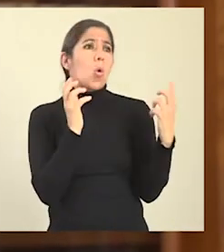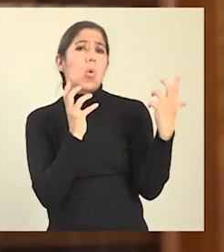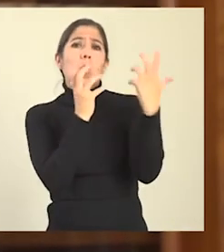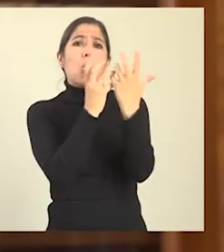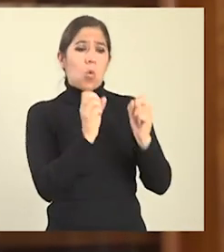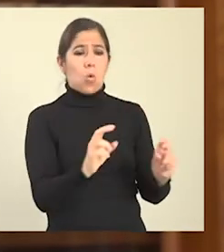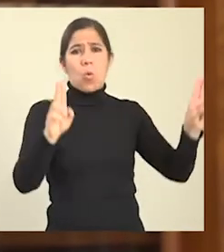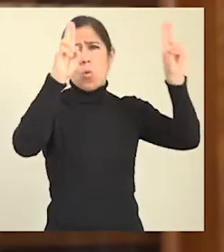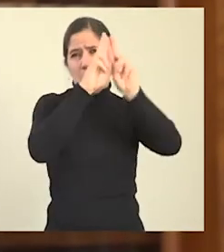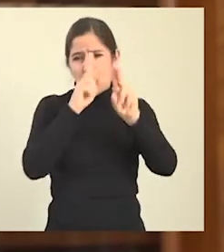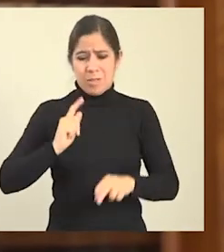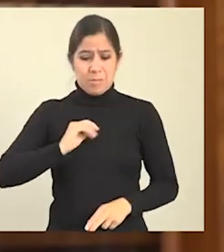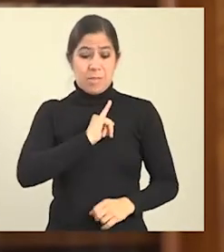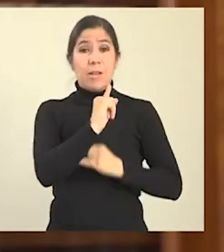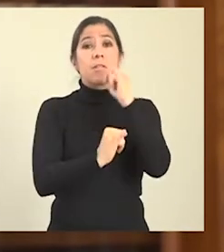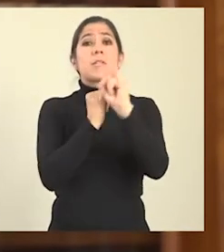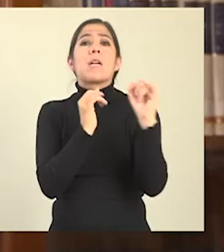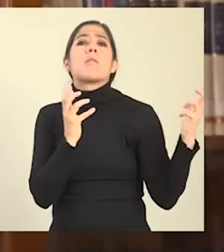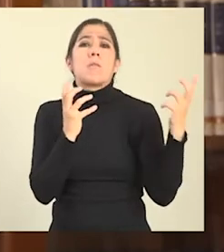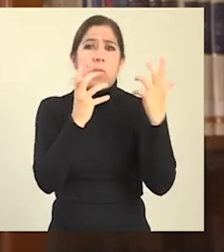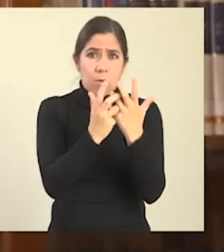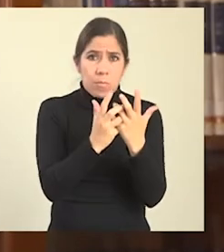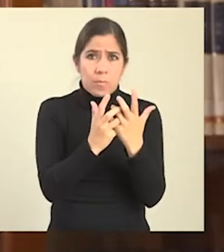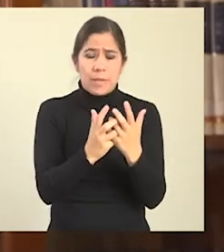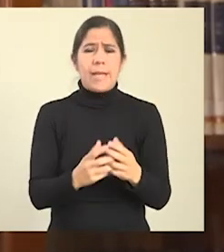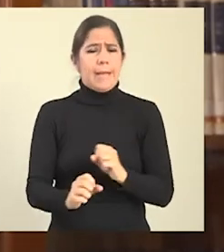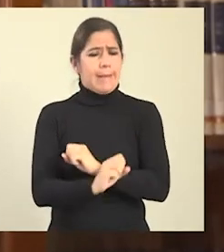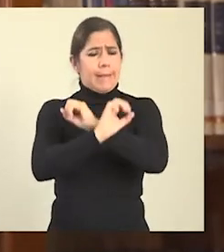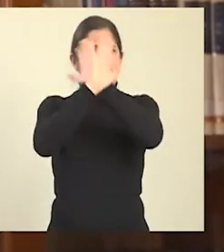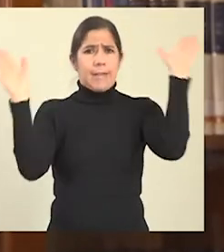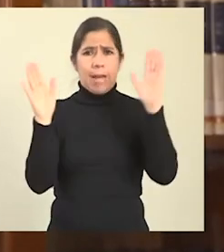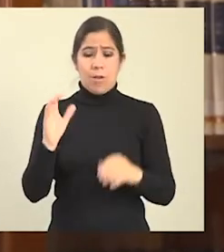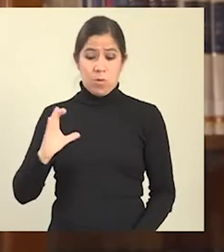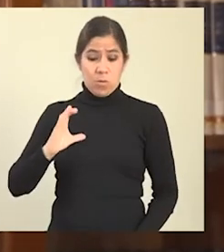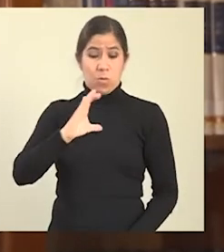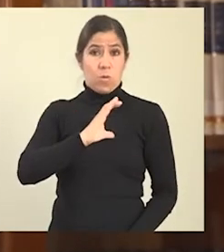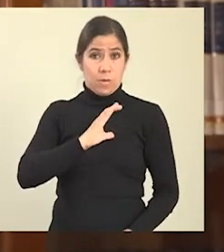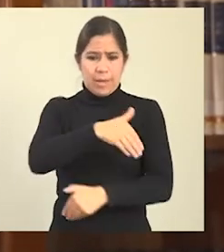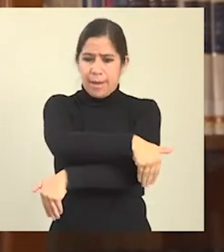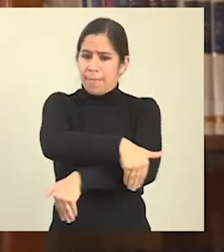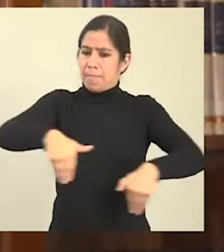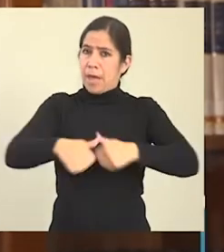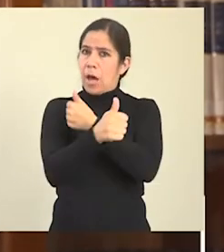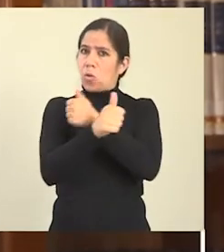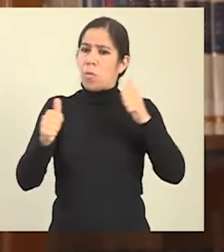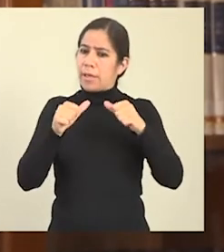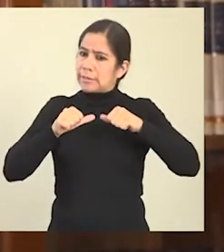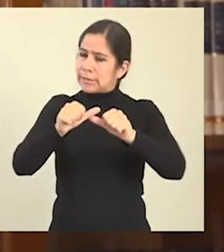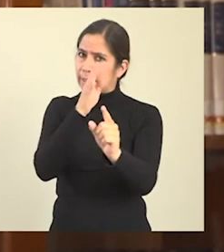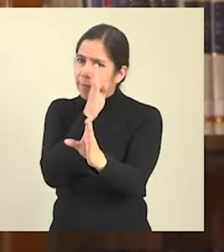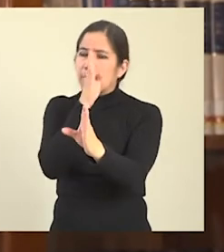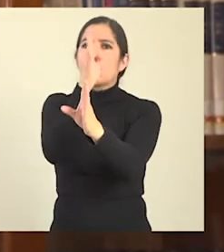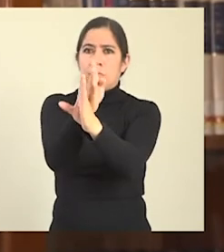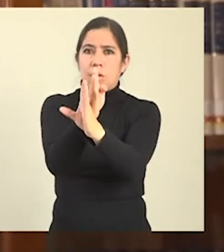con el Sistema de Naciones Unidas y la Corte Interamericana. Mantener la defensa intransigente de la autonomía e independencia de la